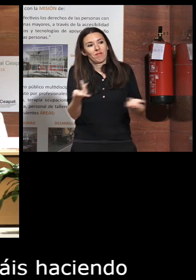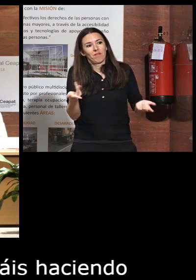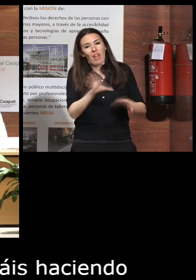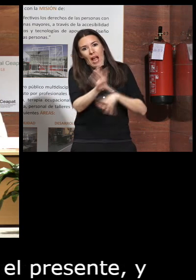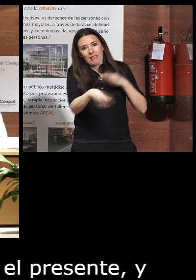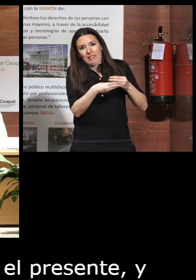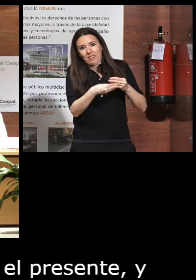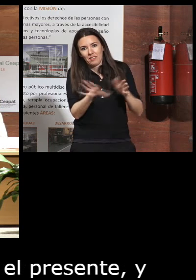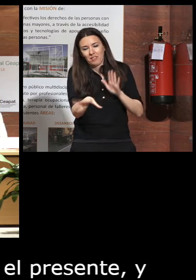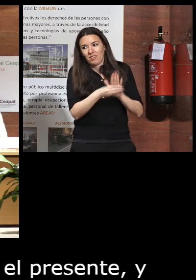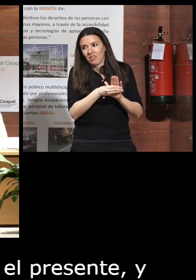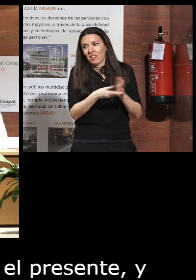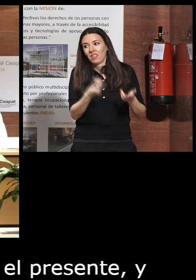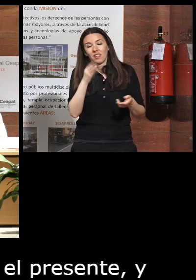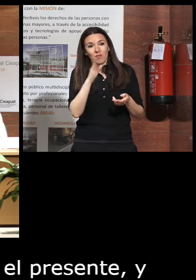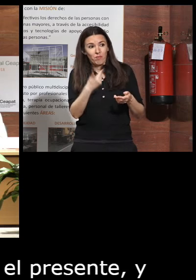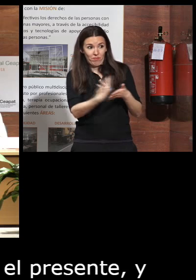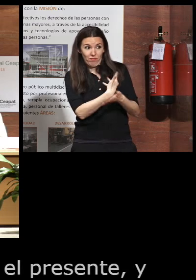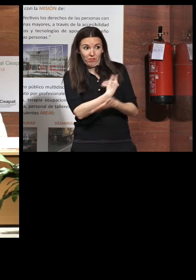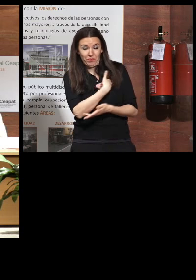añadir algo más a lo que has comentado